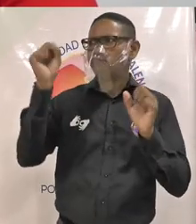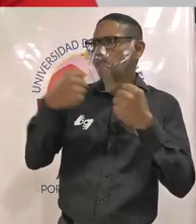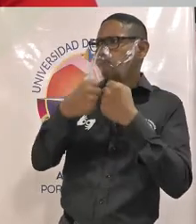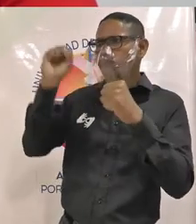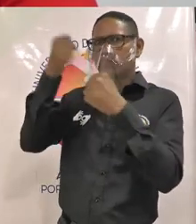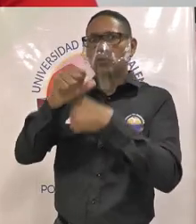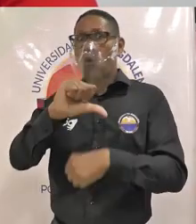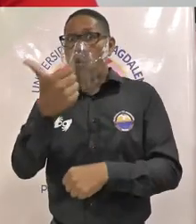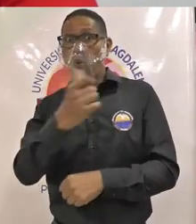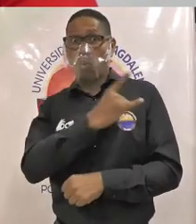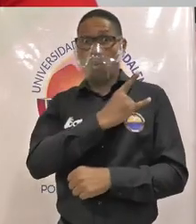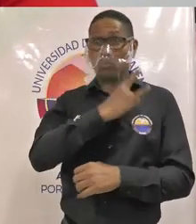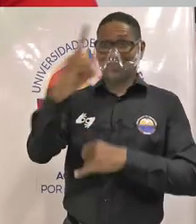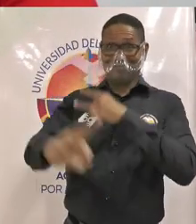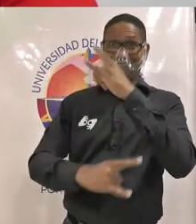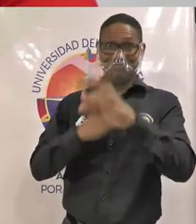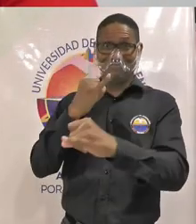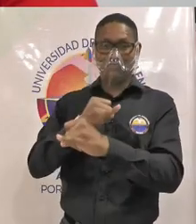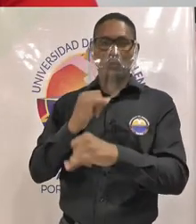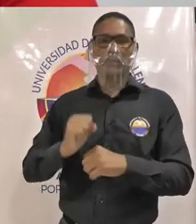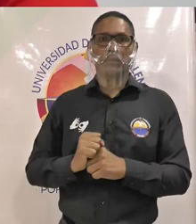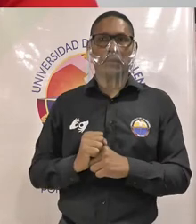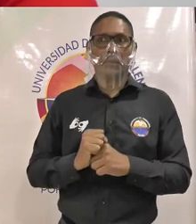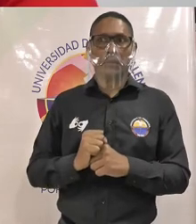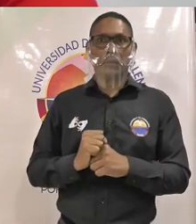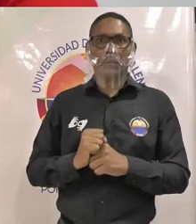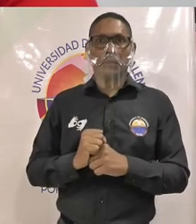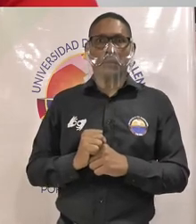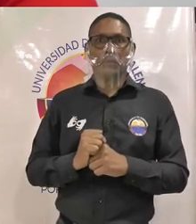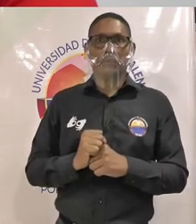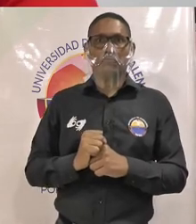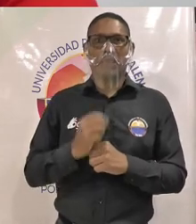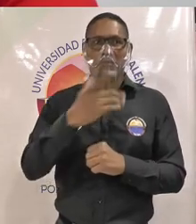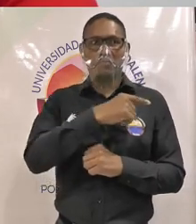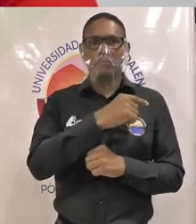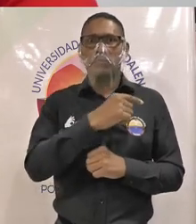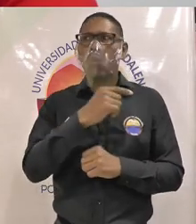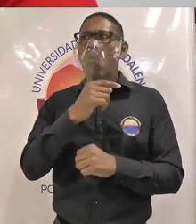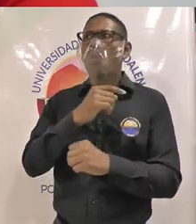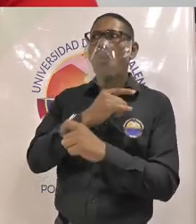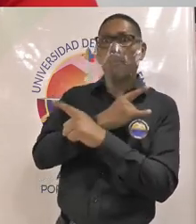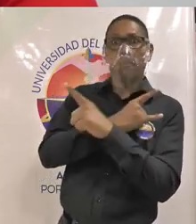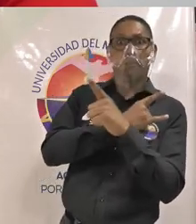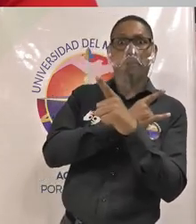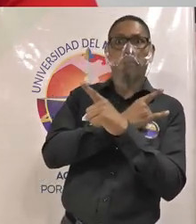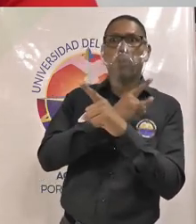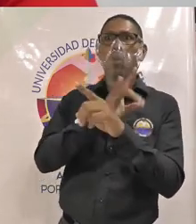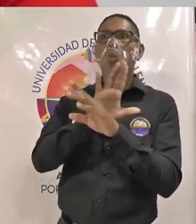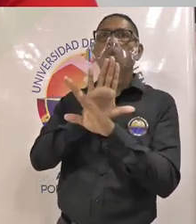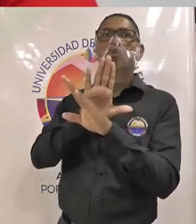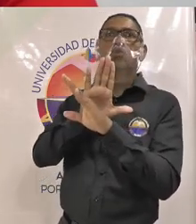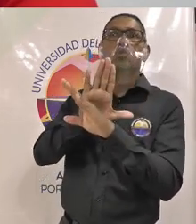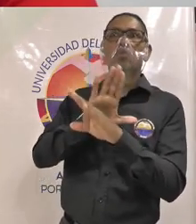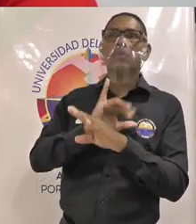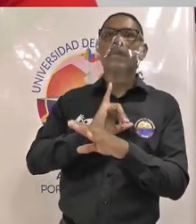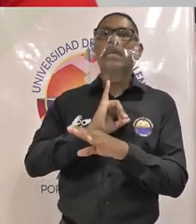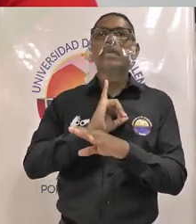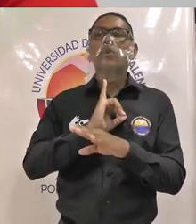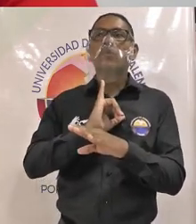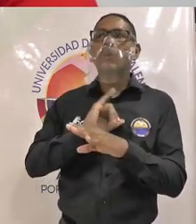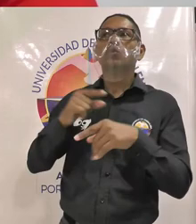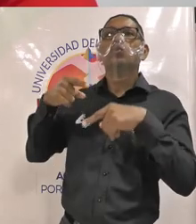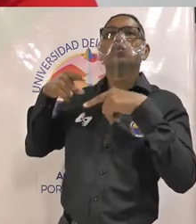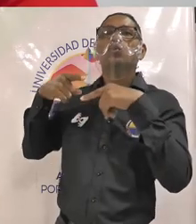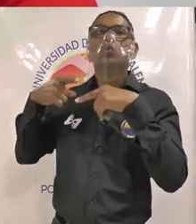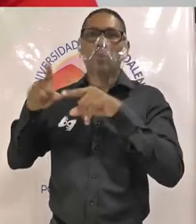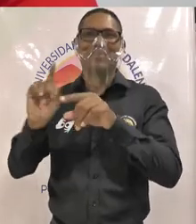universidades del mundo en muchas ocasiones de pronto estas universidades tienen un lenguaje propio de cada país